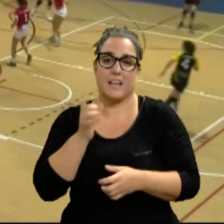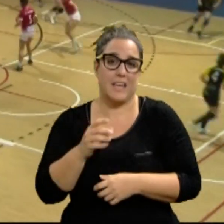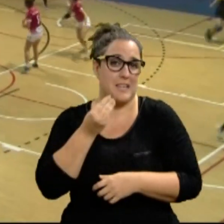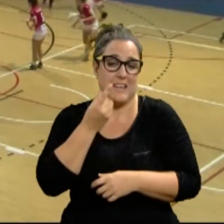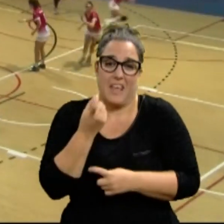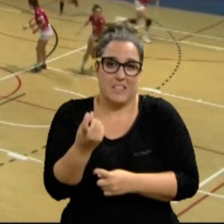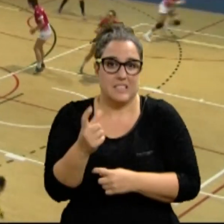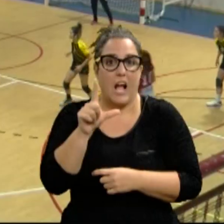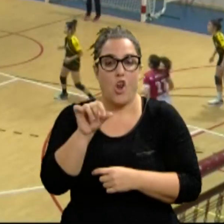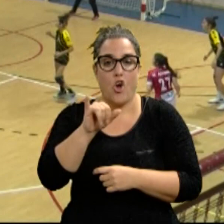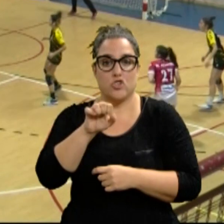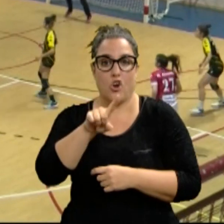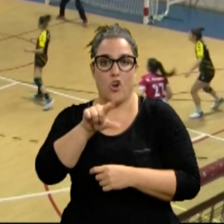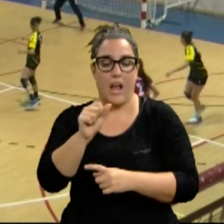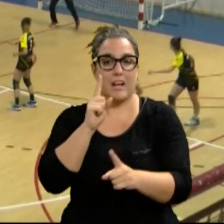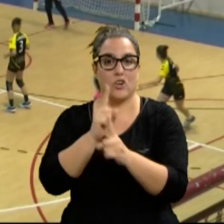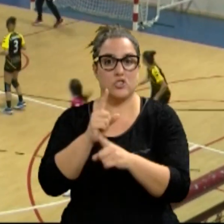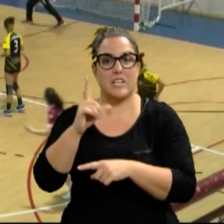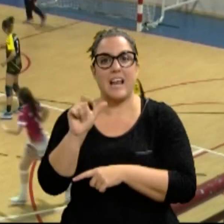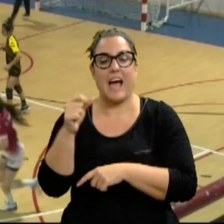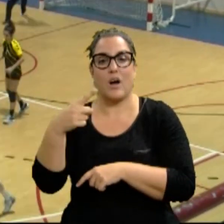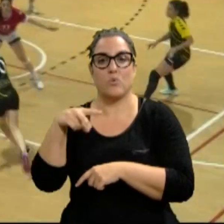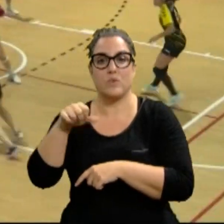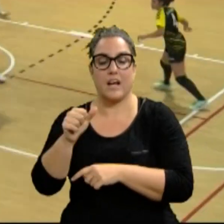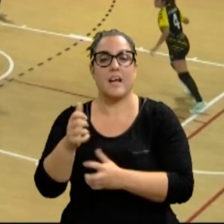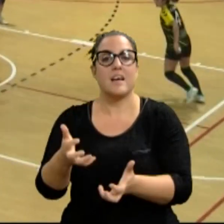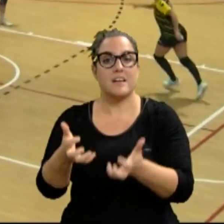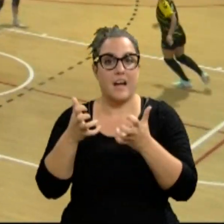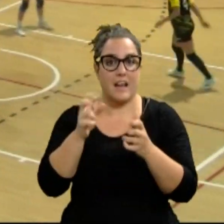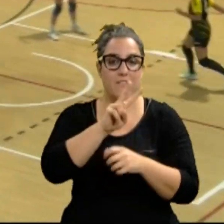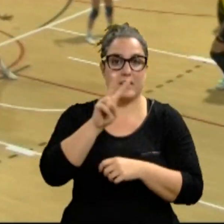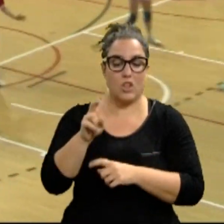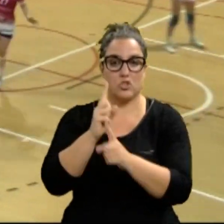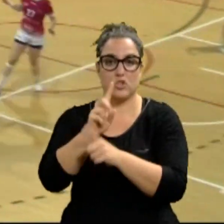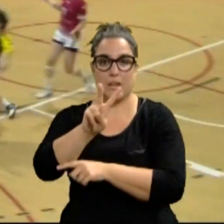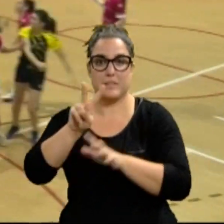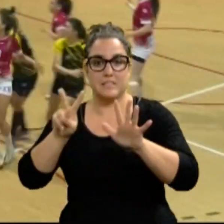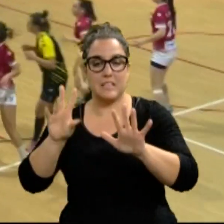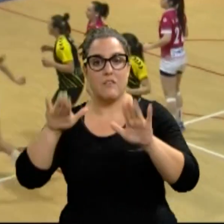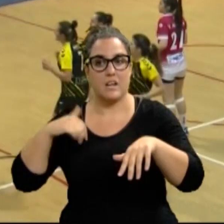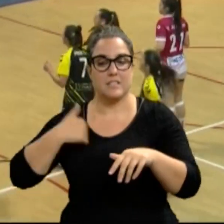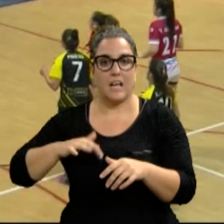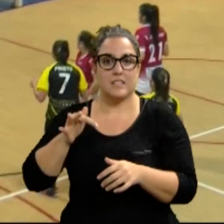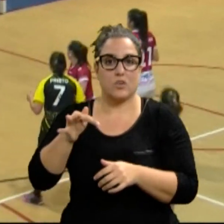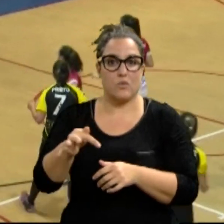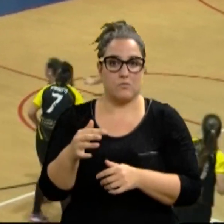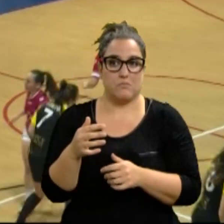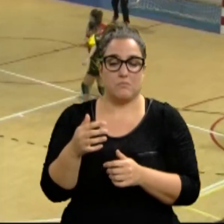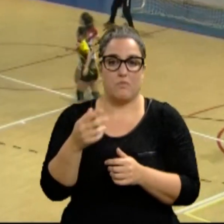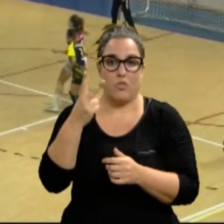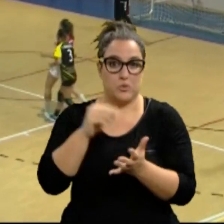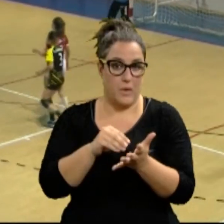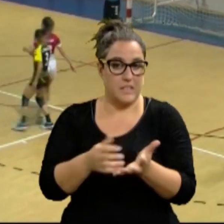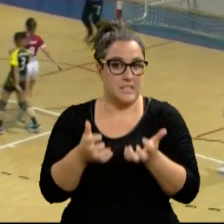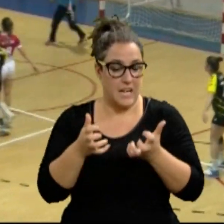necesitaba. Loyolas impuso a Lagunac por 22-27 en Barañáin, logrando así su segundo triunfo consecutivo y el tercero de la temporada para las